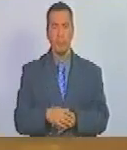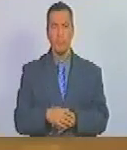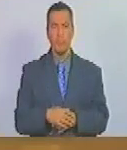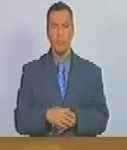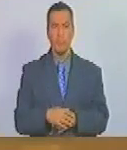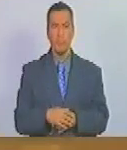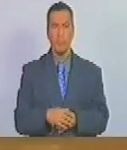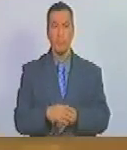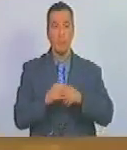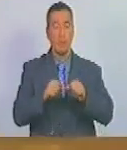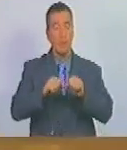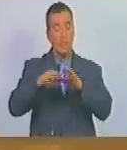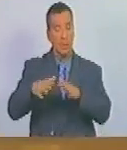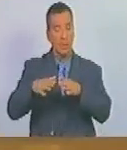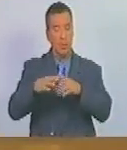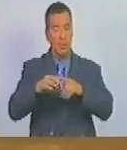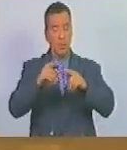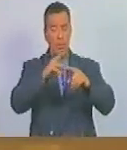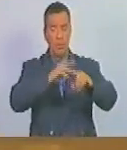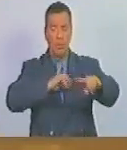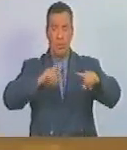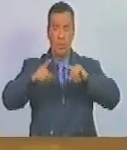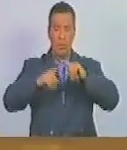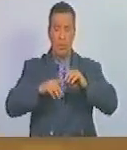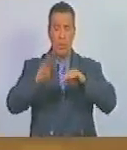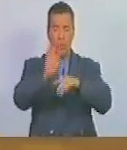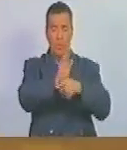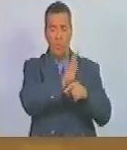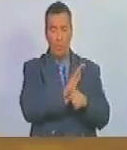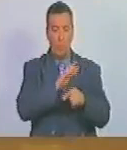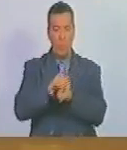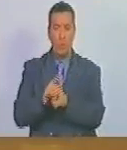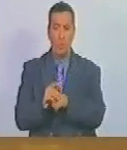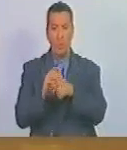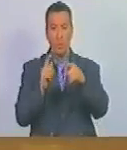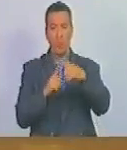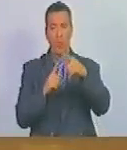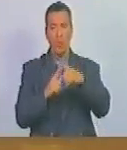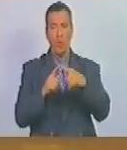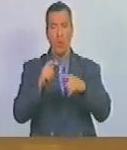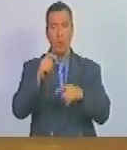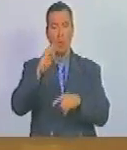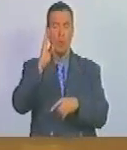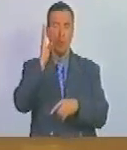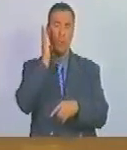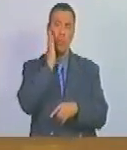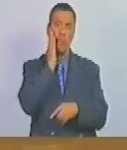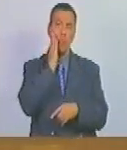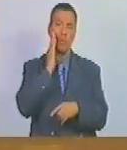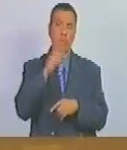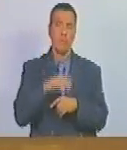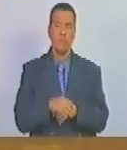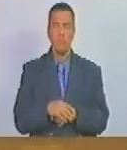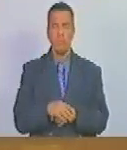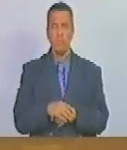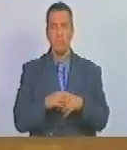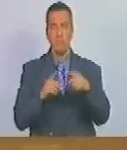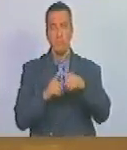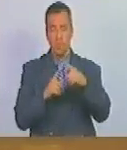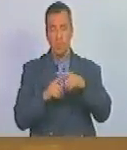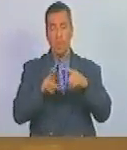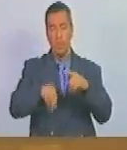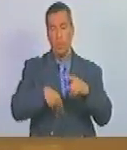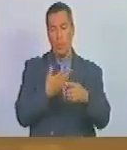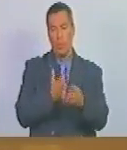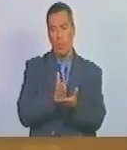Dejándolo bajo la tutela de su tío materno y así poder